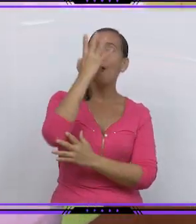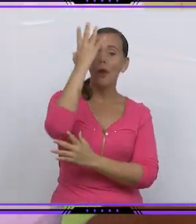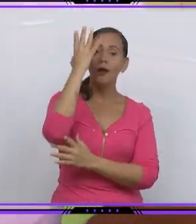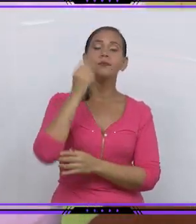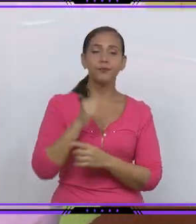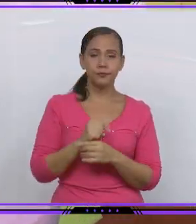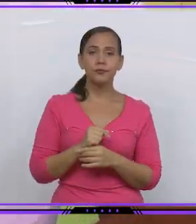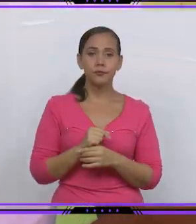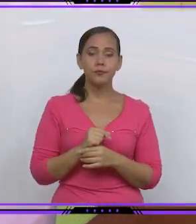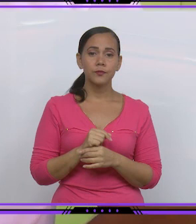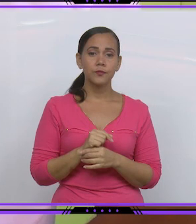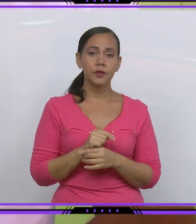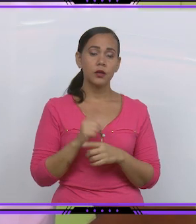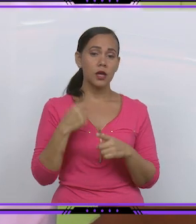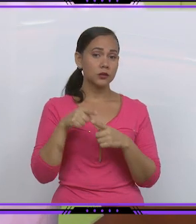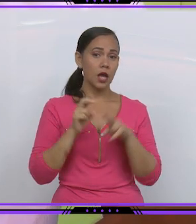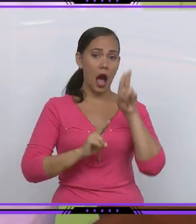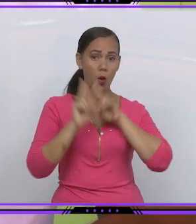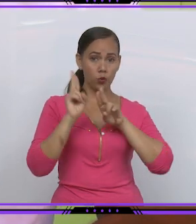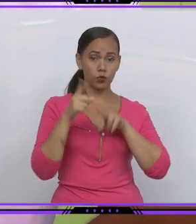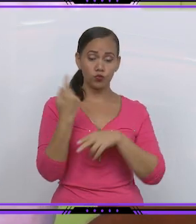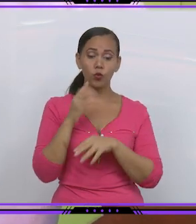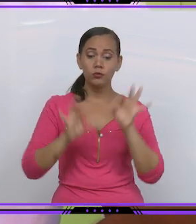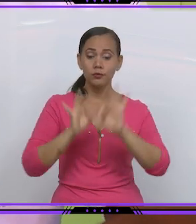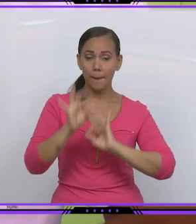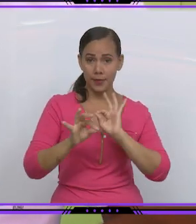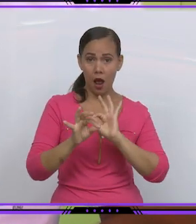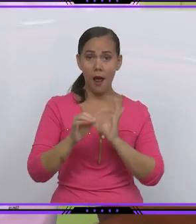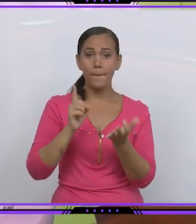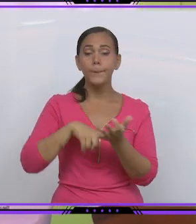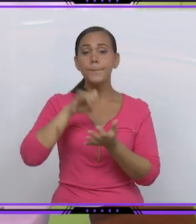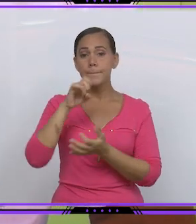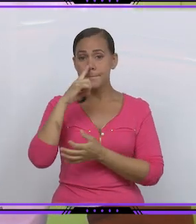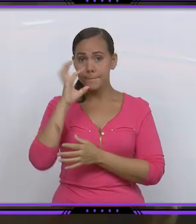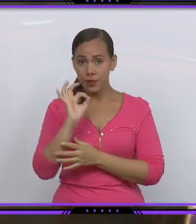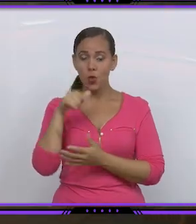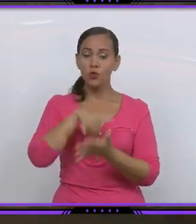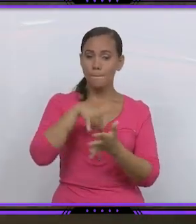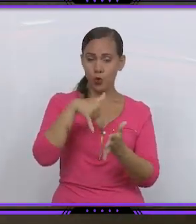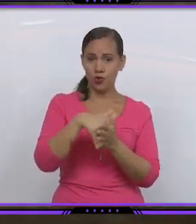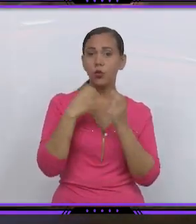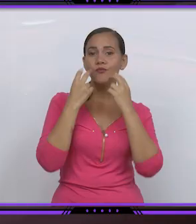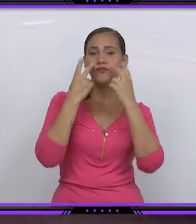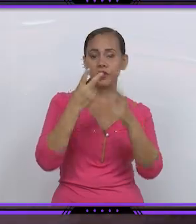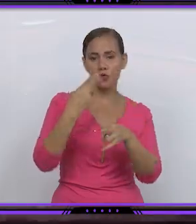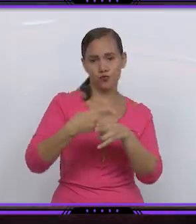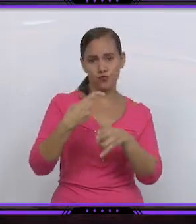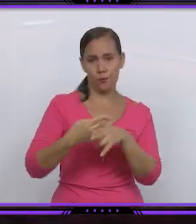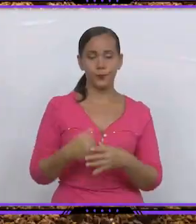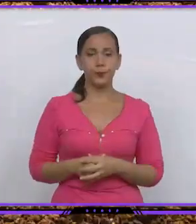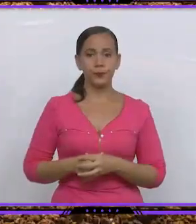que esas dos, la siembra y el manejo de natural tienen que ver con el proyecto IRIS. Del tubete a la tierra